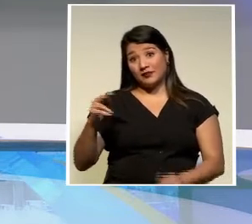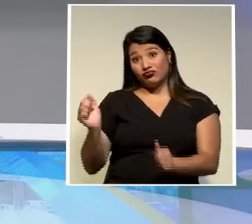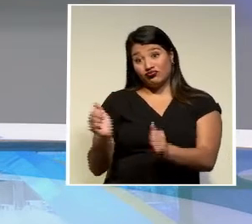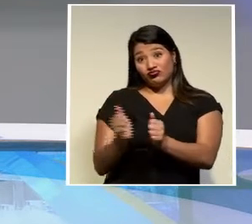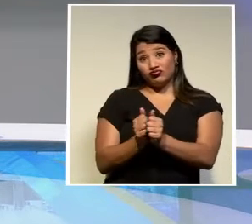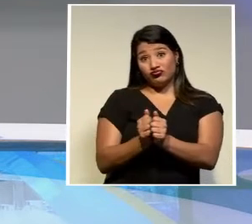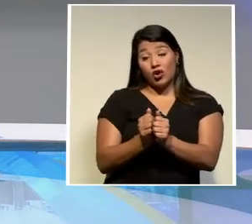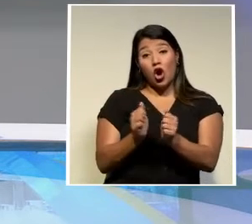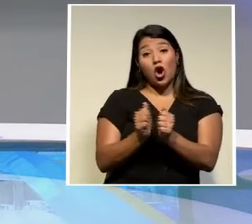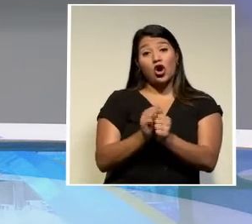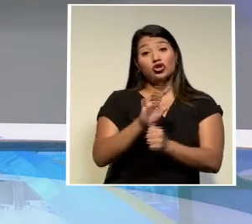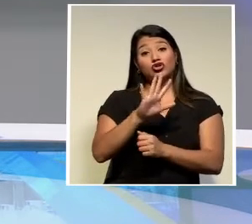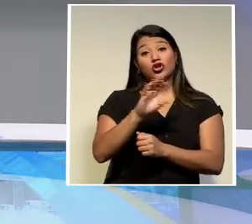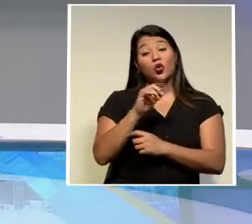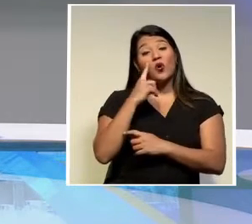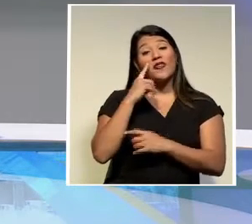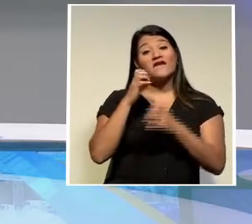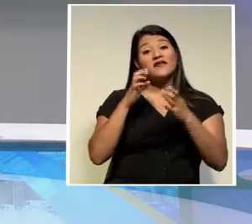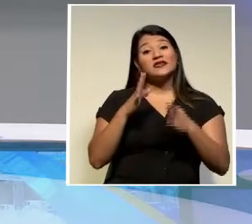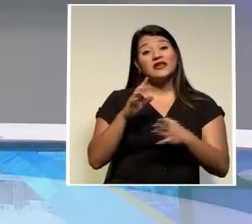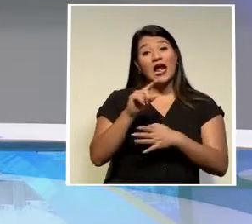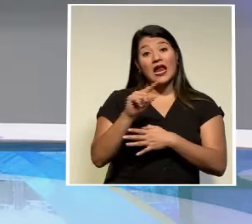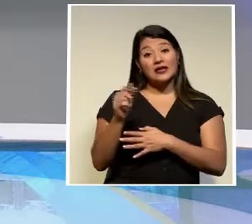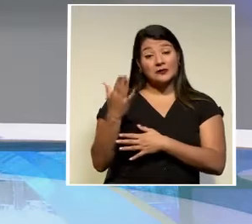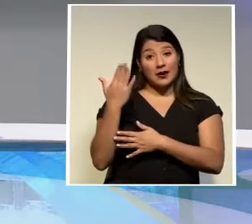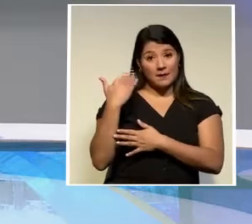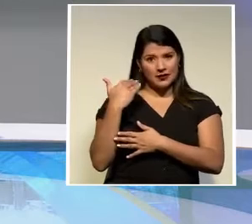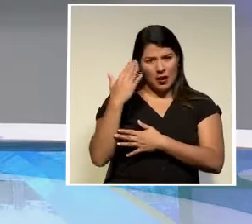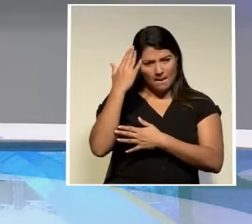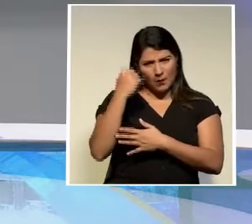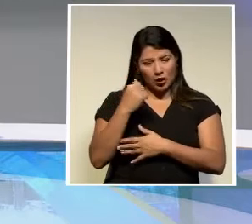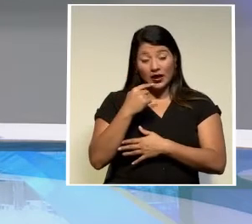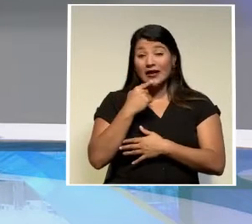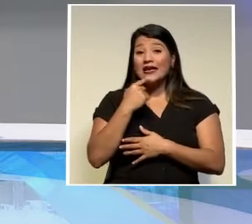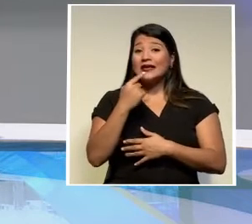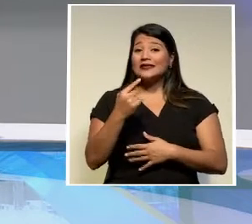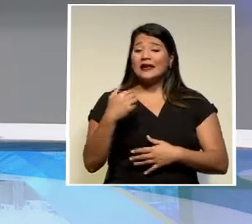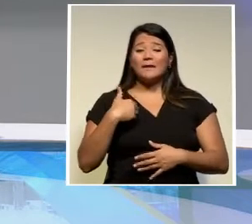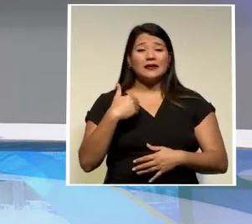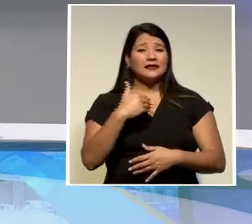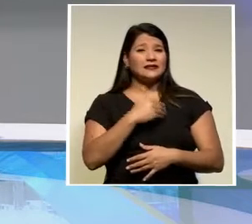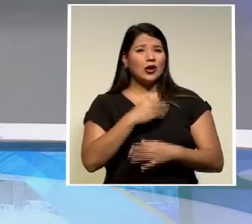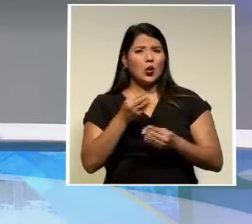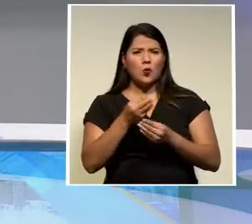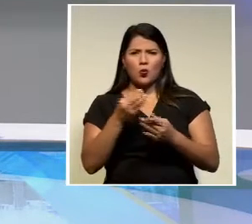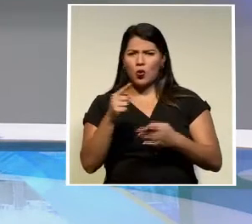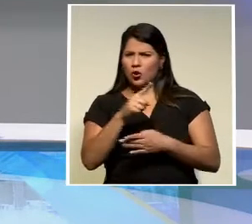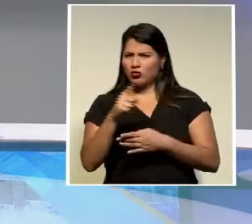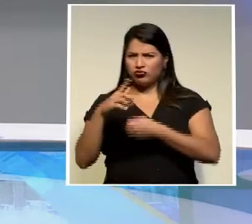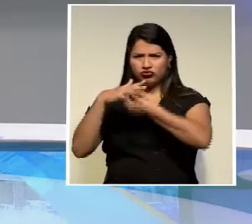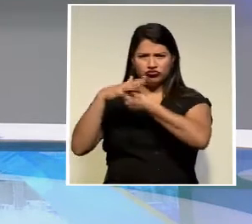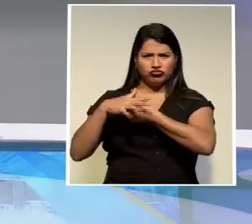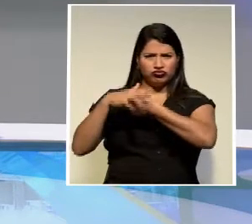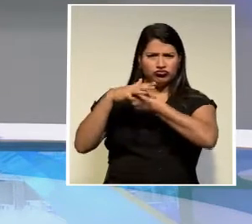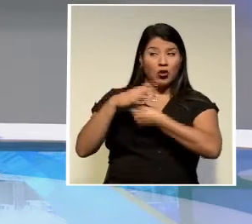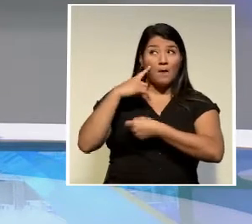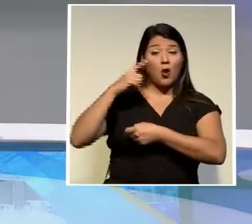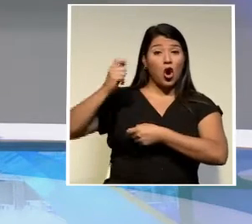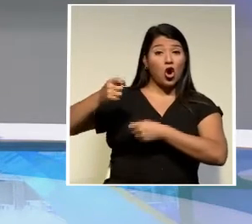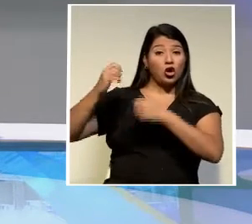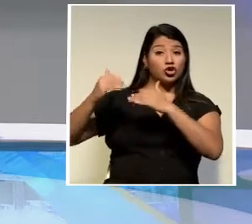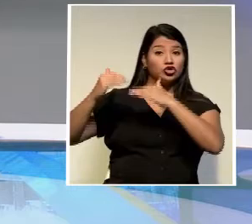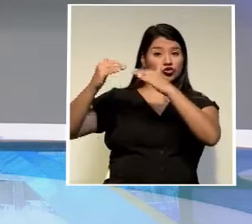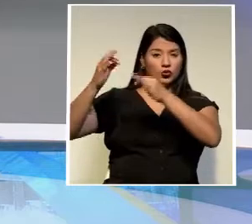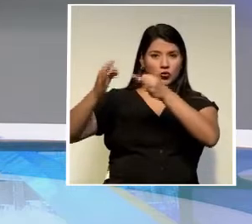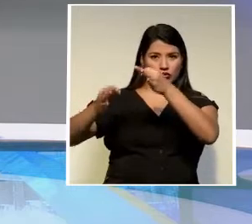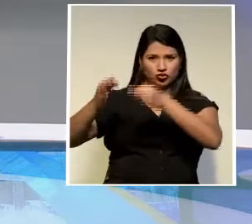habían expresado su rechazo a la afirmación de que el ministerio público recibe presiones de parte de la Corte Suprema